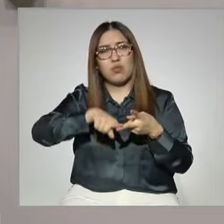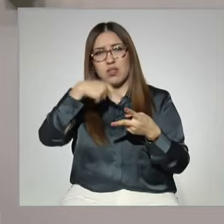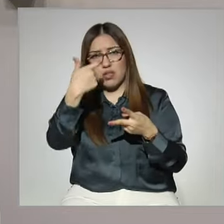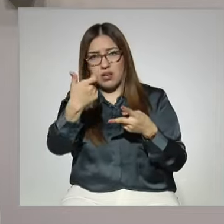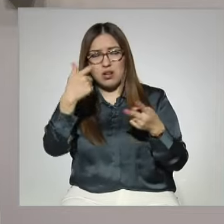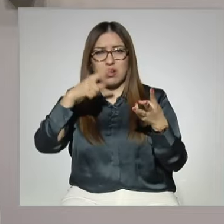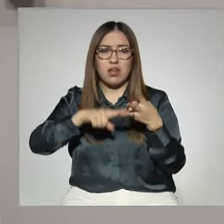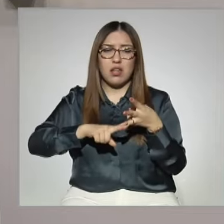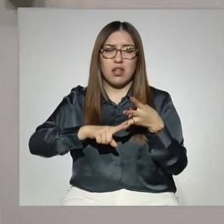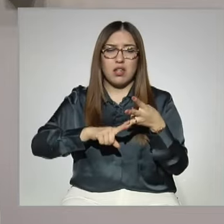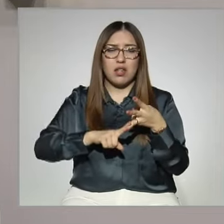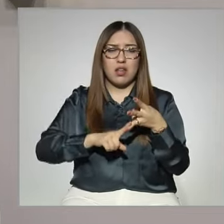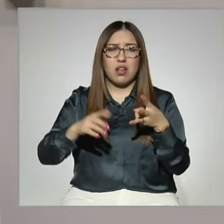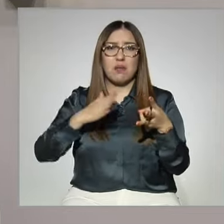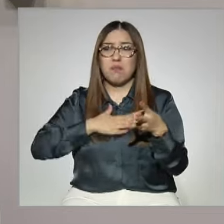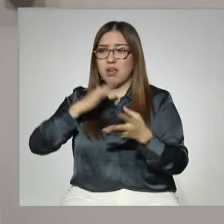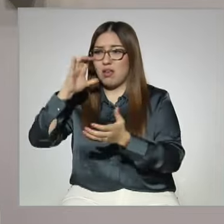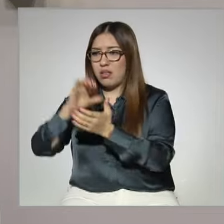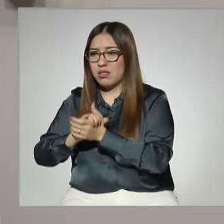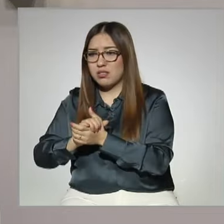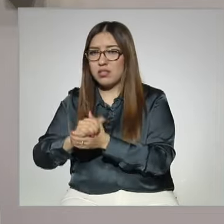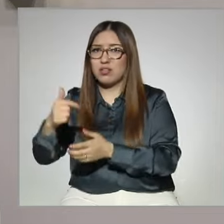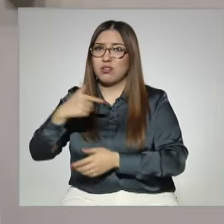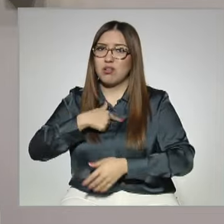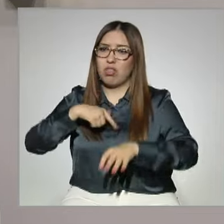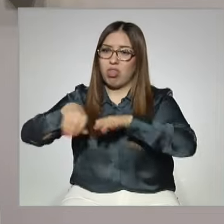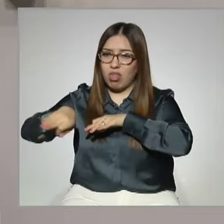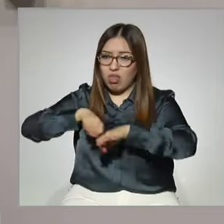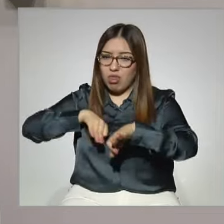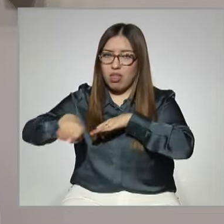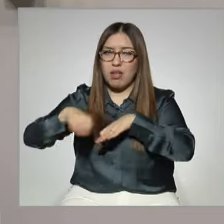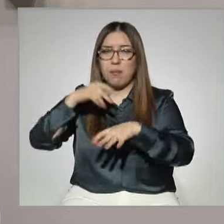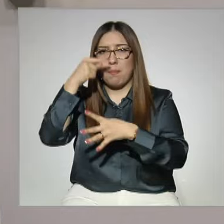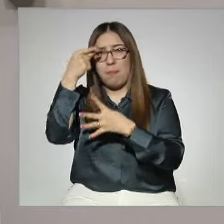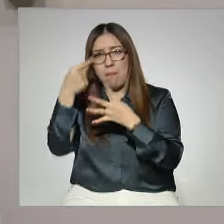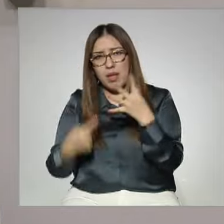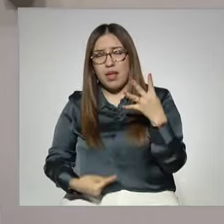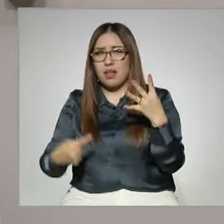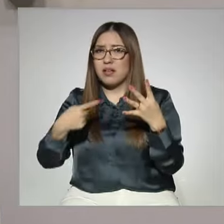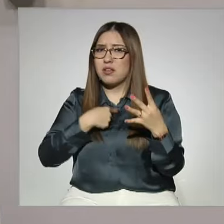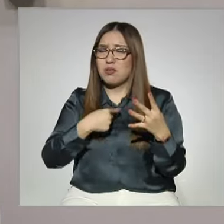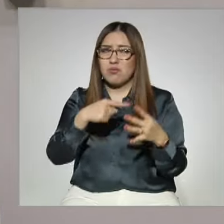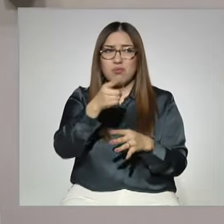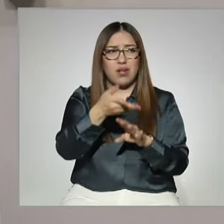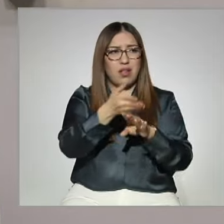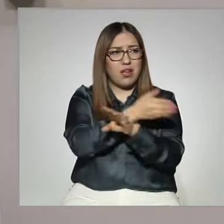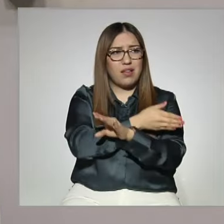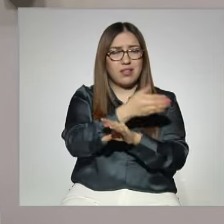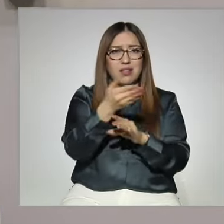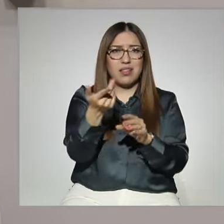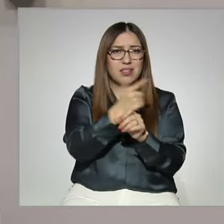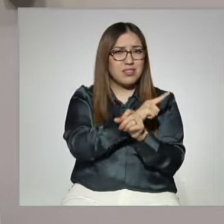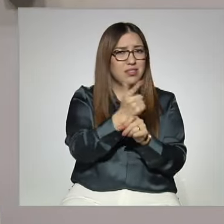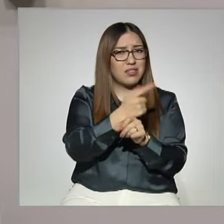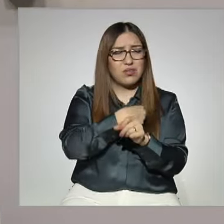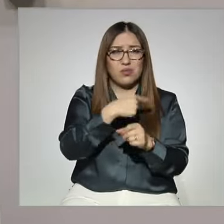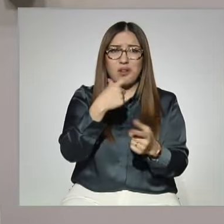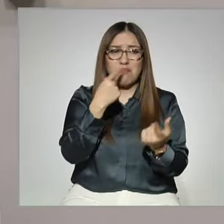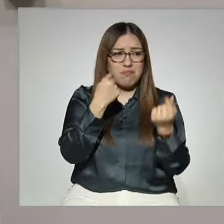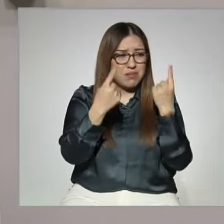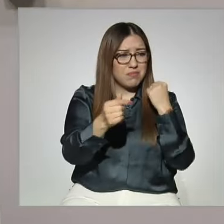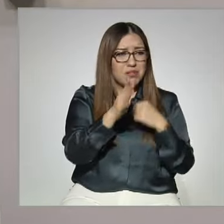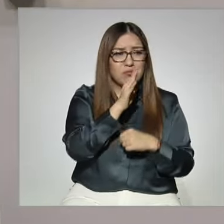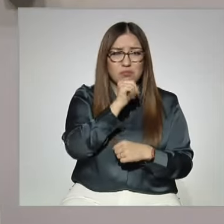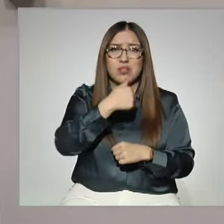por cuestiones de que me casé y tuve que ponerme a trabajar, ya no terminé, pero yo tengo la idea de ser